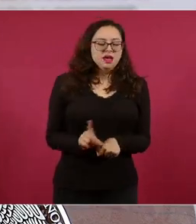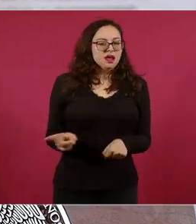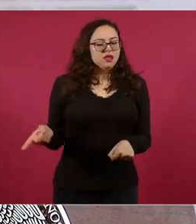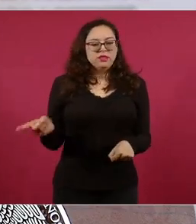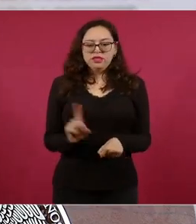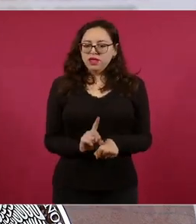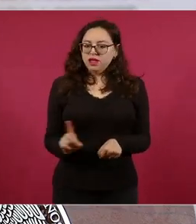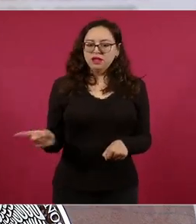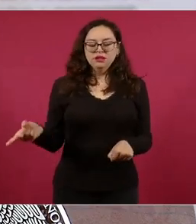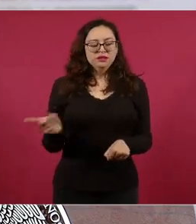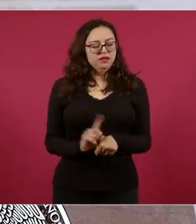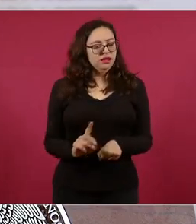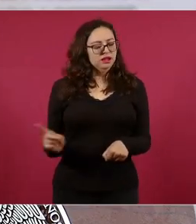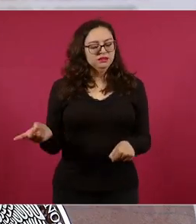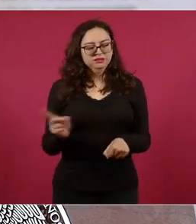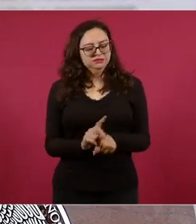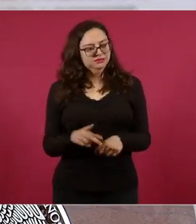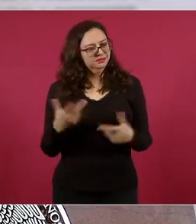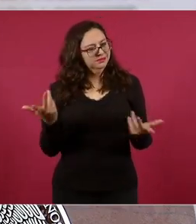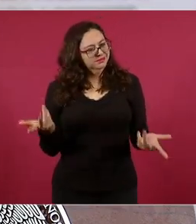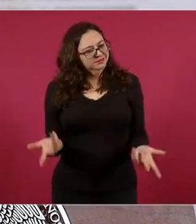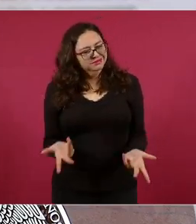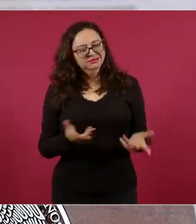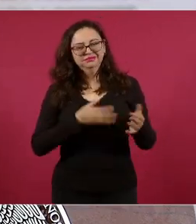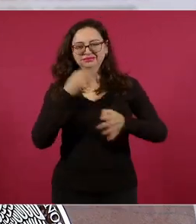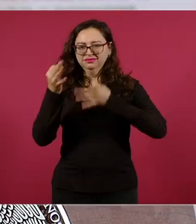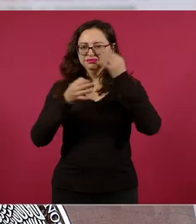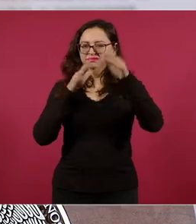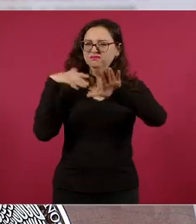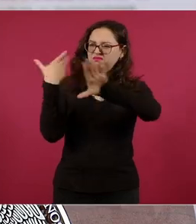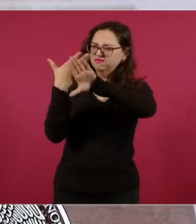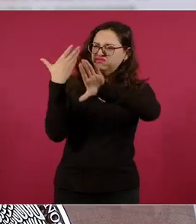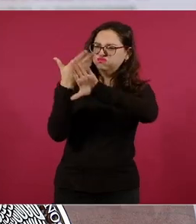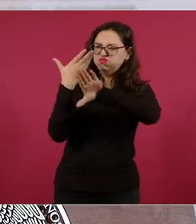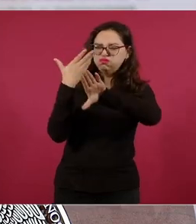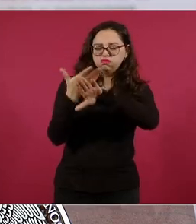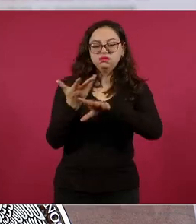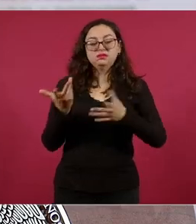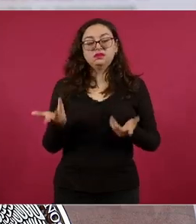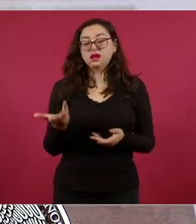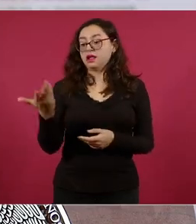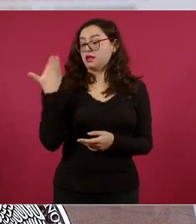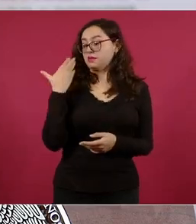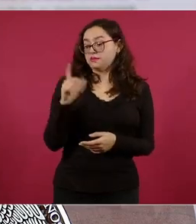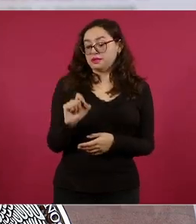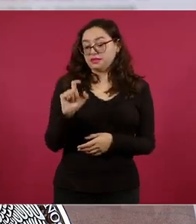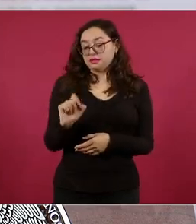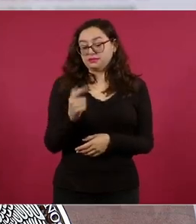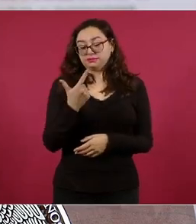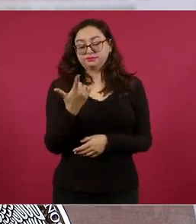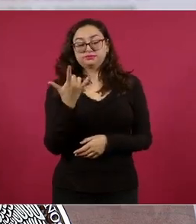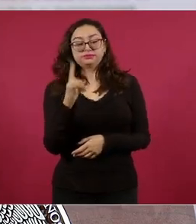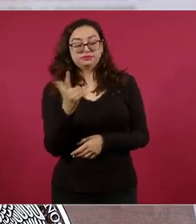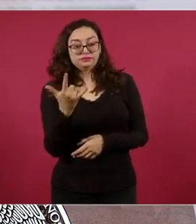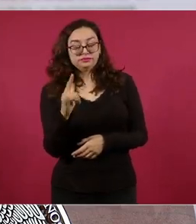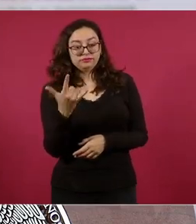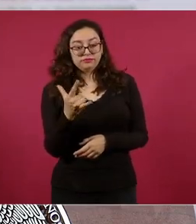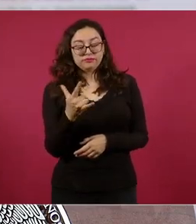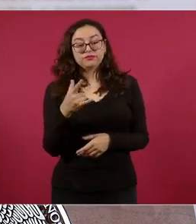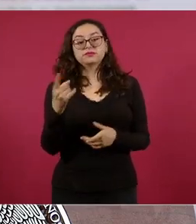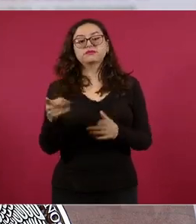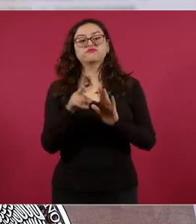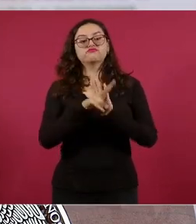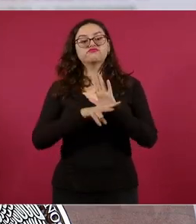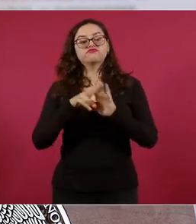mentiras y ataques contra el gobierno del presidente Andrés Manuel López Obrador. Apenas el pasado 27 de julio circuló en redes sociales un